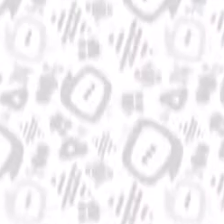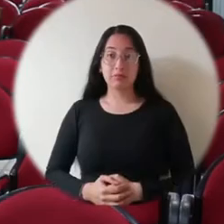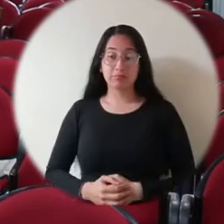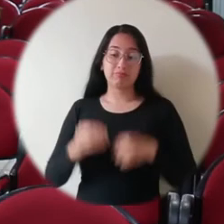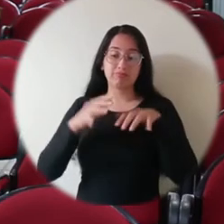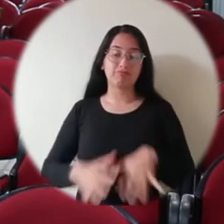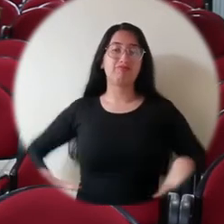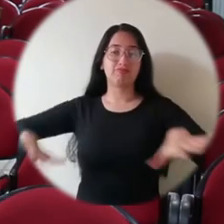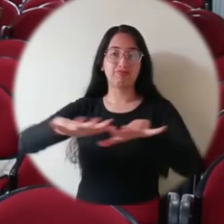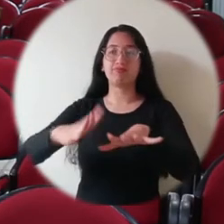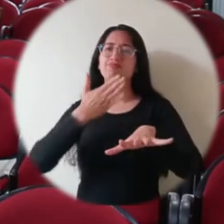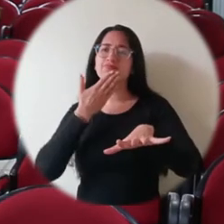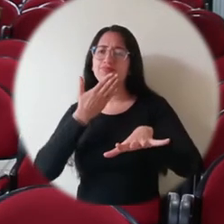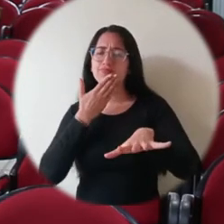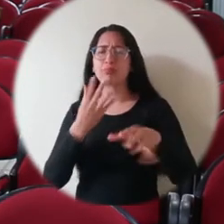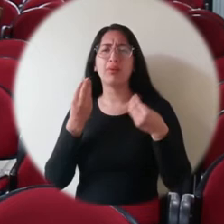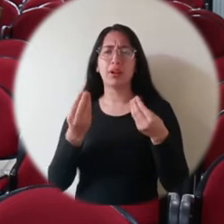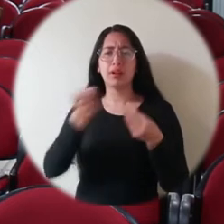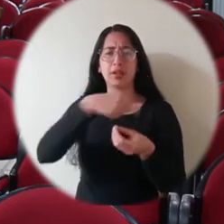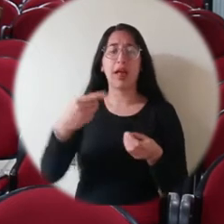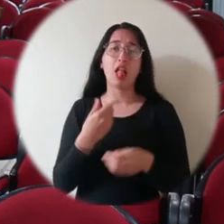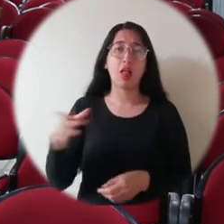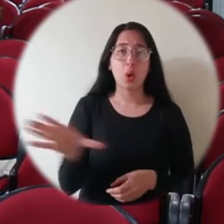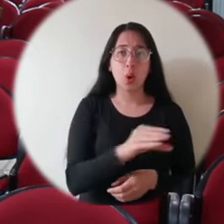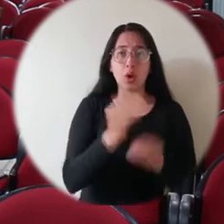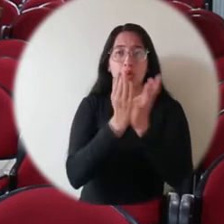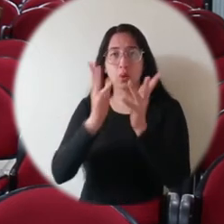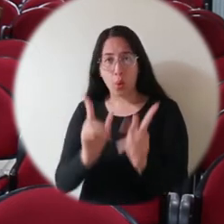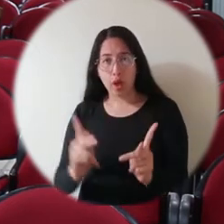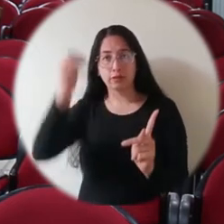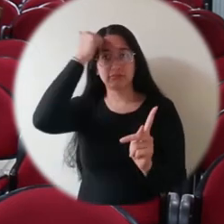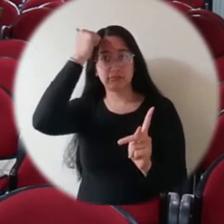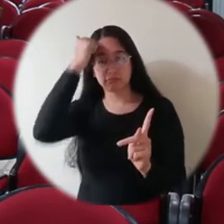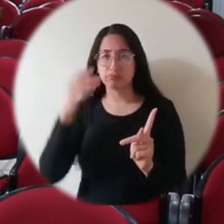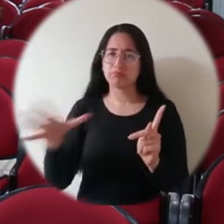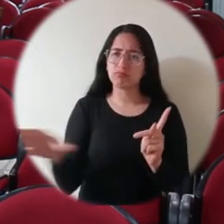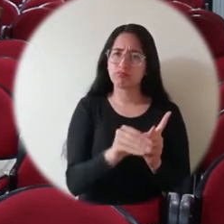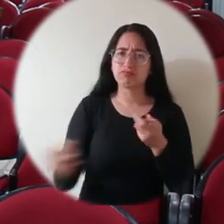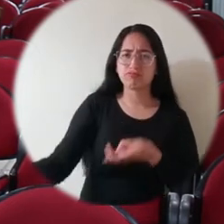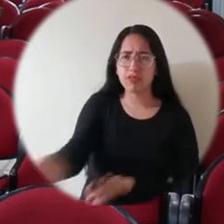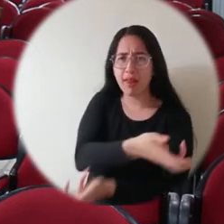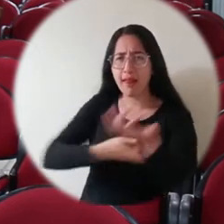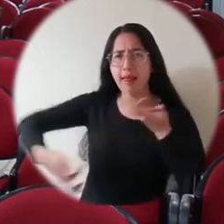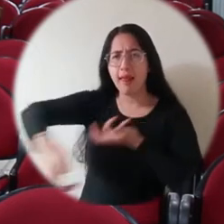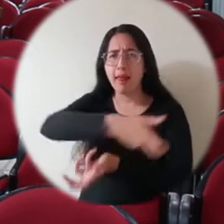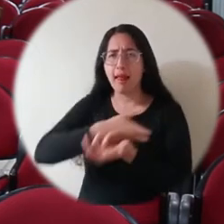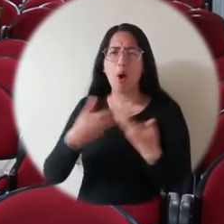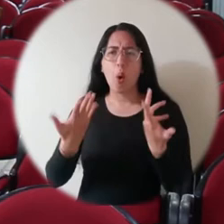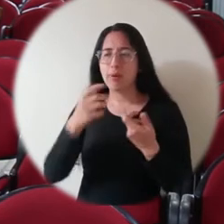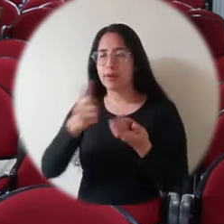Un espacio propicio para la interacción de todos los estudiantes, todos nuestros docentes, con los gremios, con las